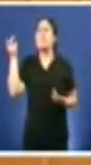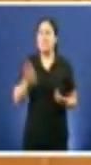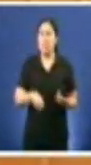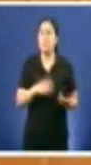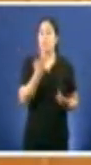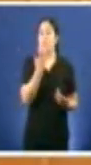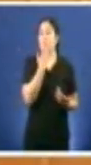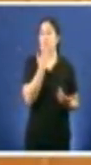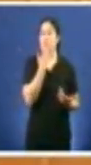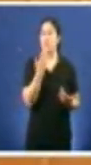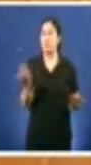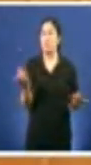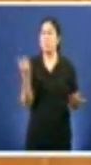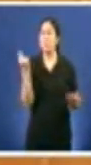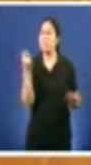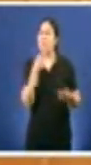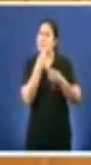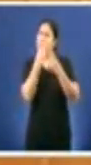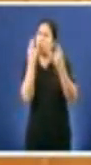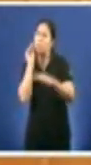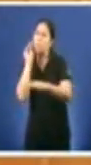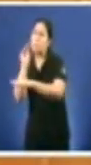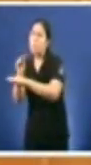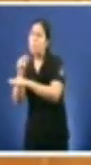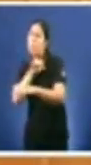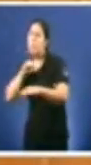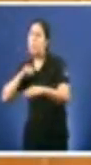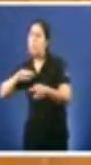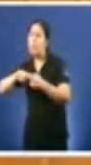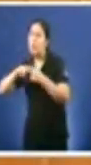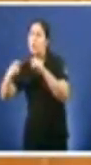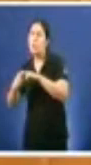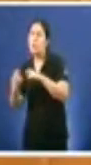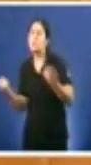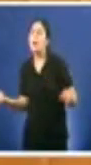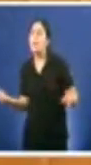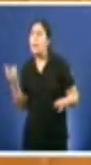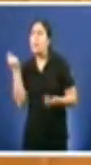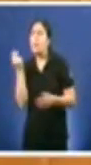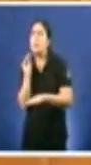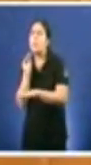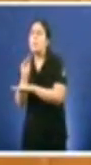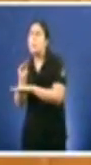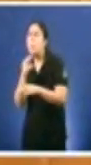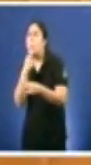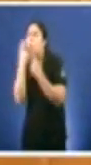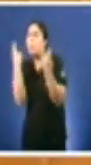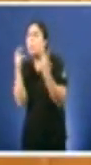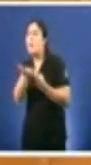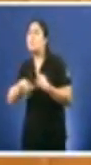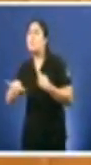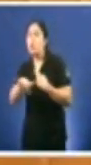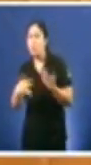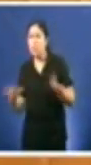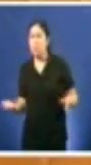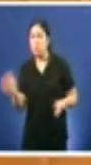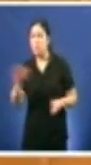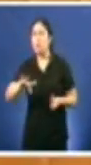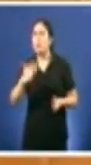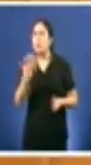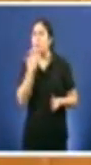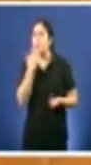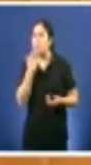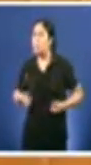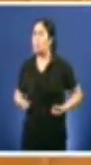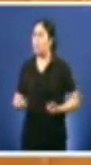cos cartos públicos cando chegan a privada concertada cantos dos cartos públicos que chegan a privada concertada non se gasta no paciente